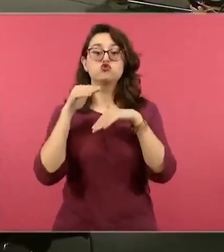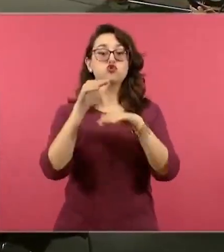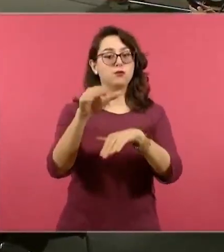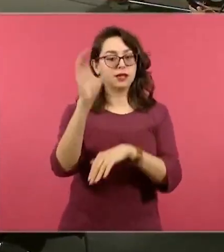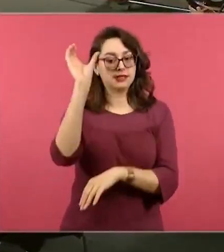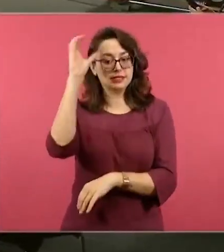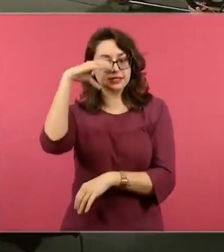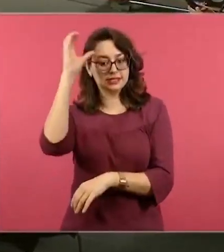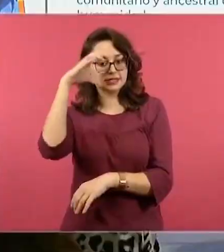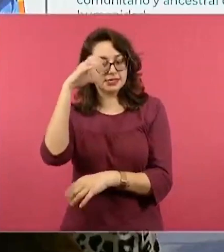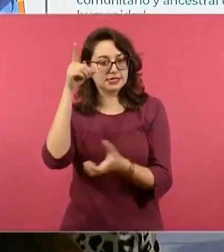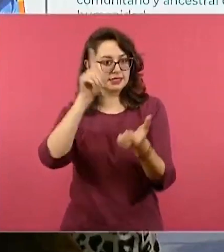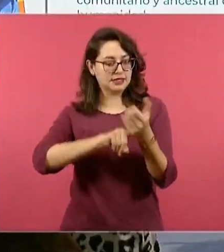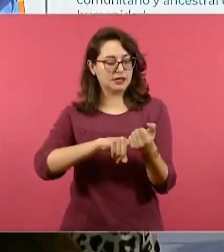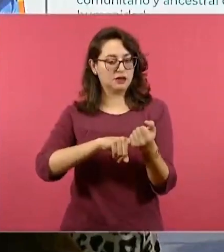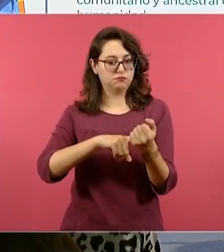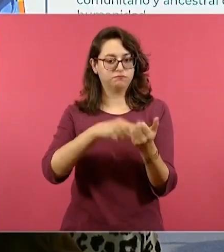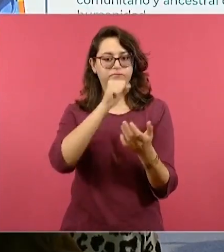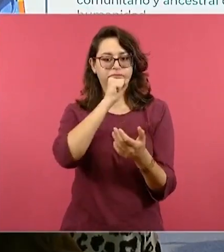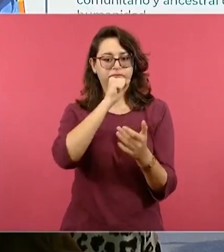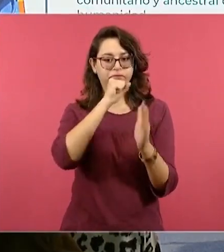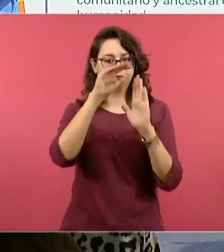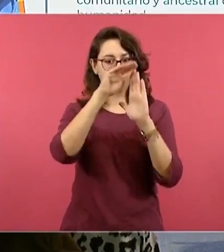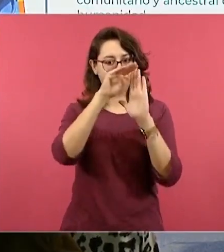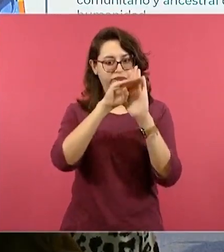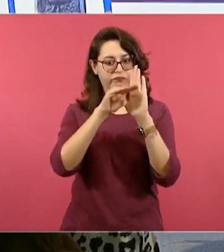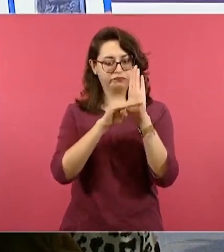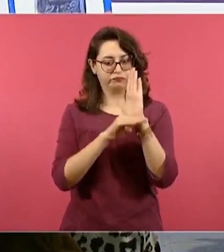hablando un poco. Por favor, la siguiente.